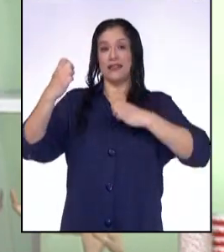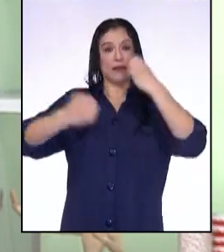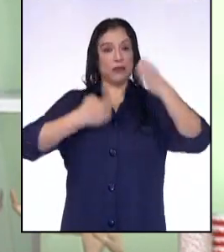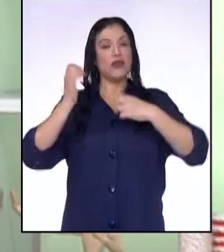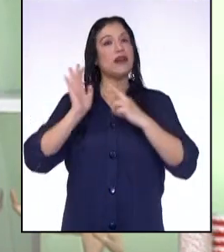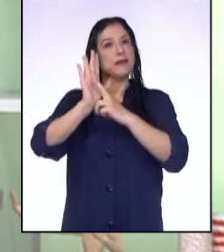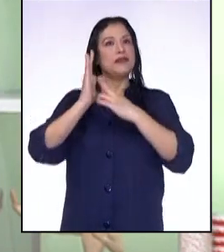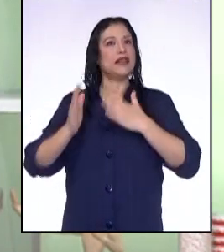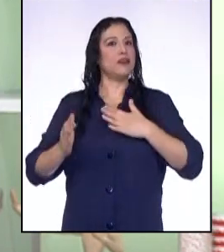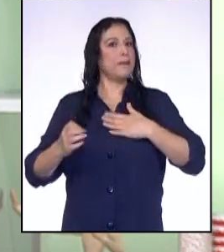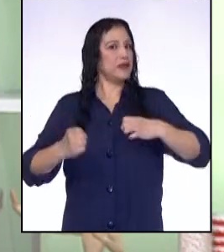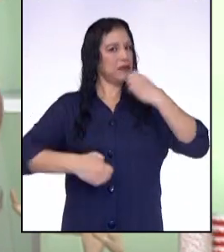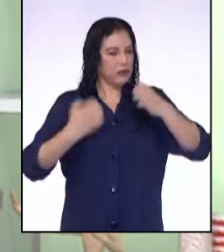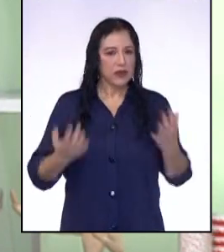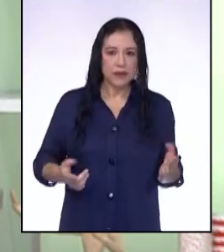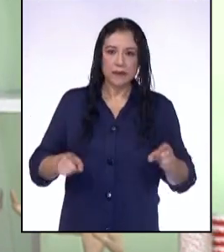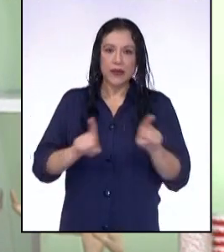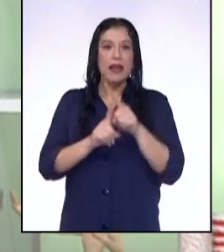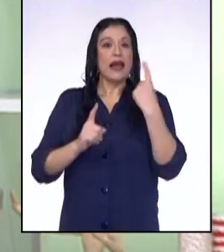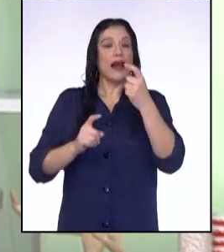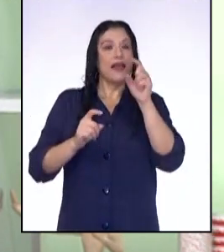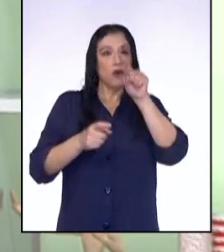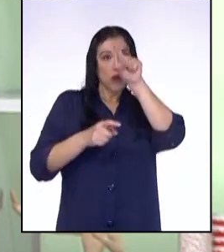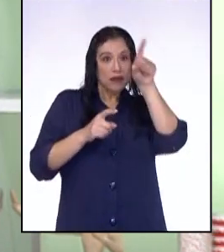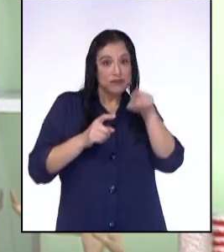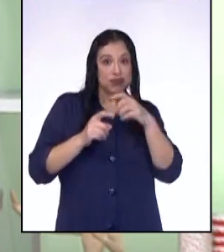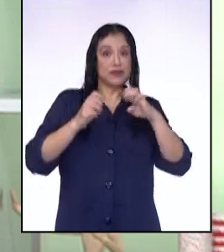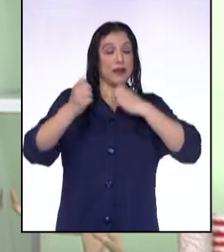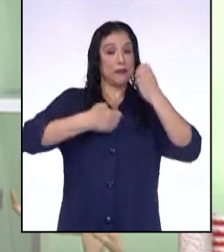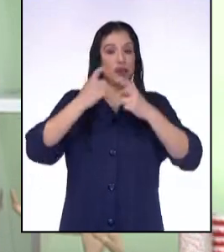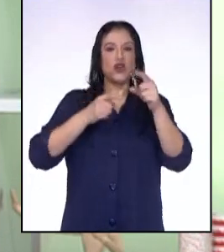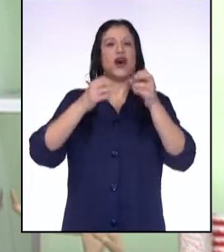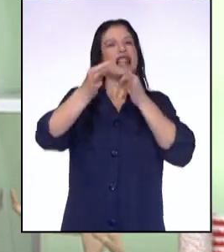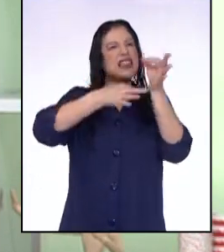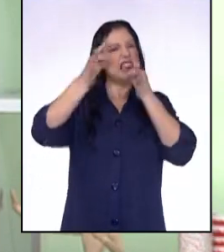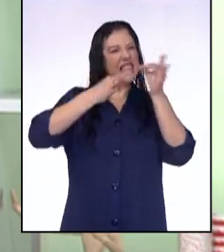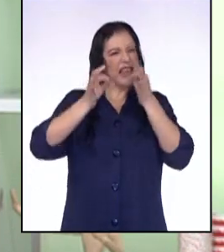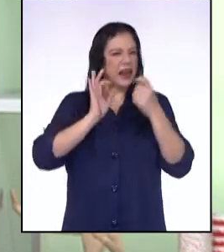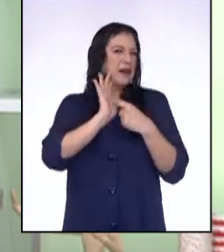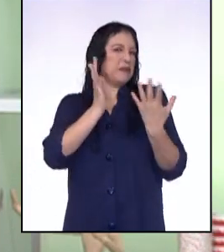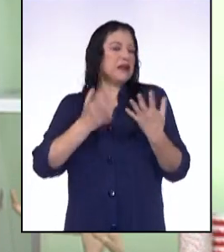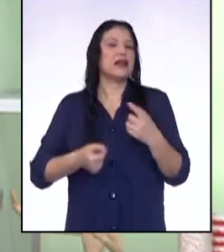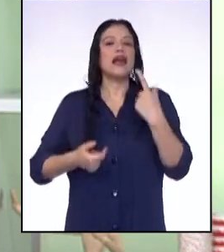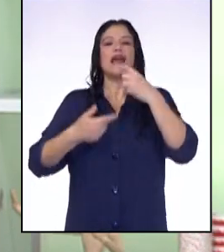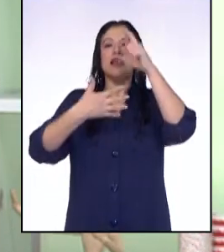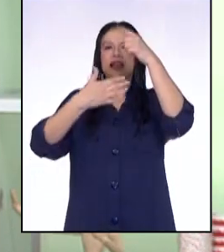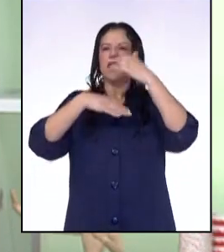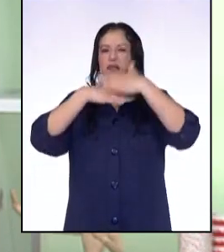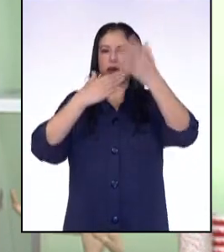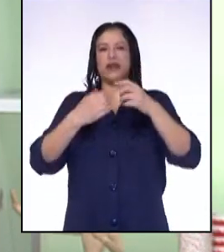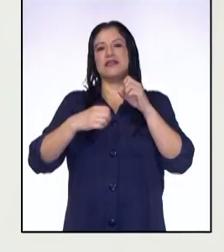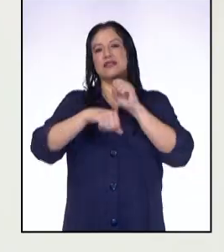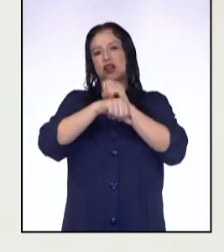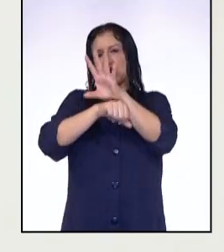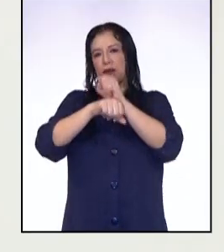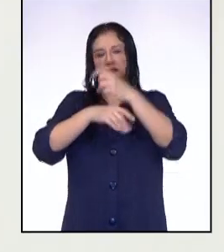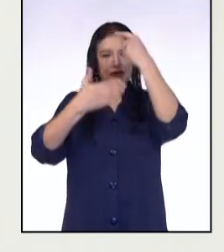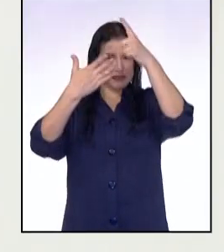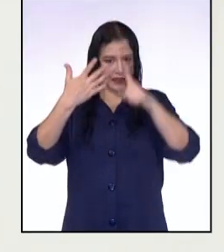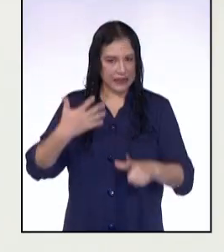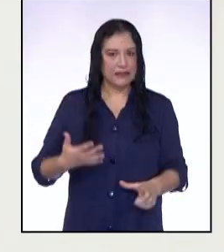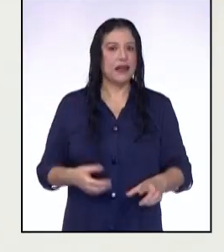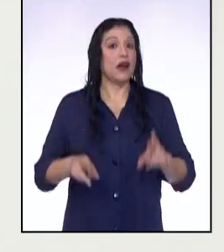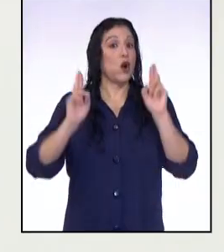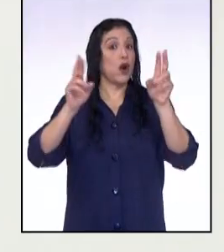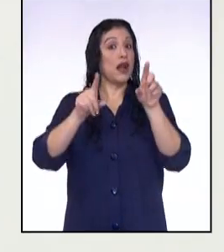representando mis emociones. Al lado de cada una explicaré las ideas mostradas y luego colocaré una lista de las recomendaciones. Espero que